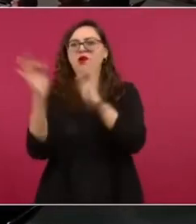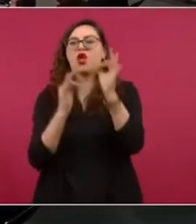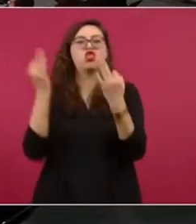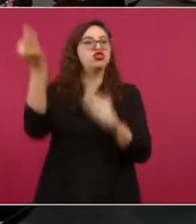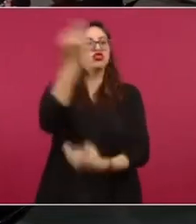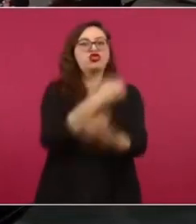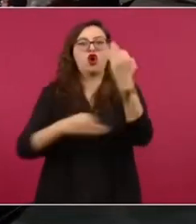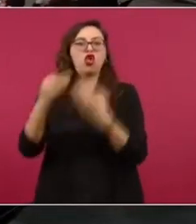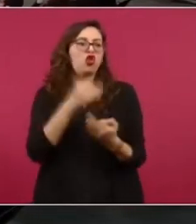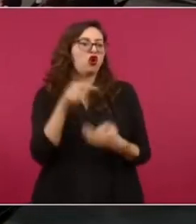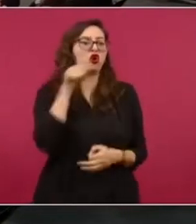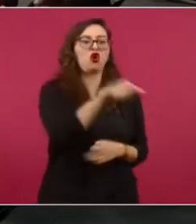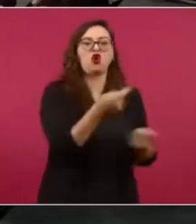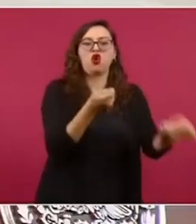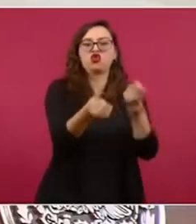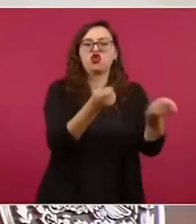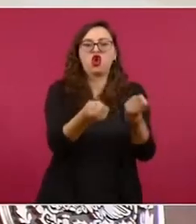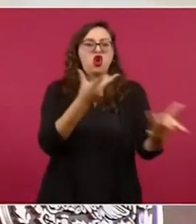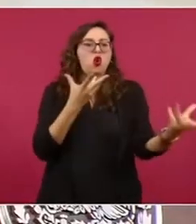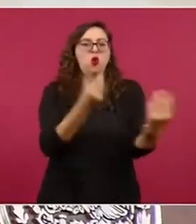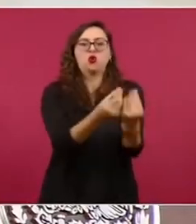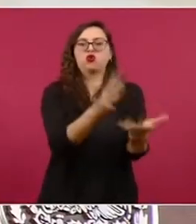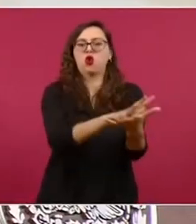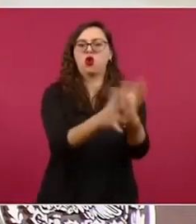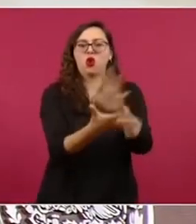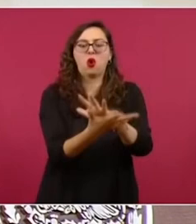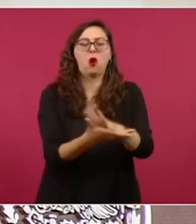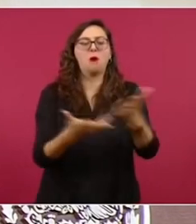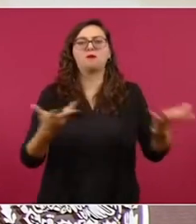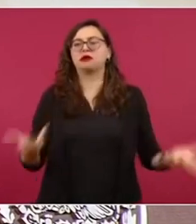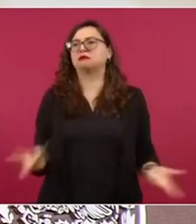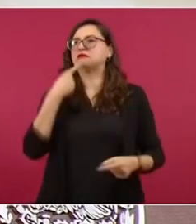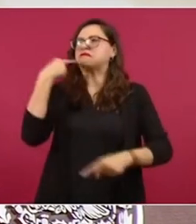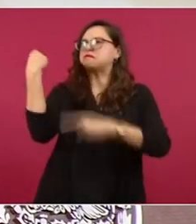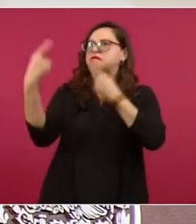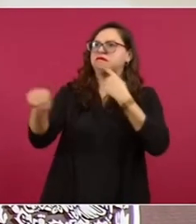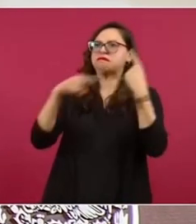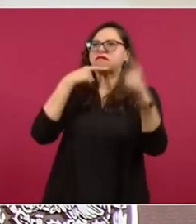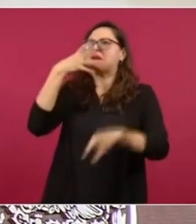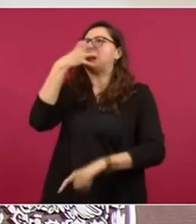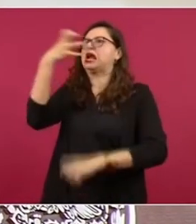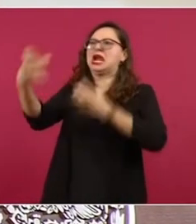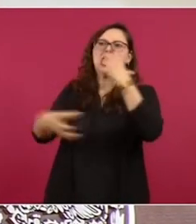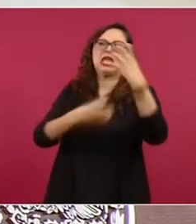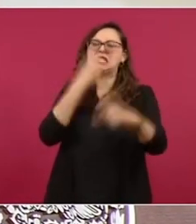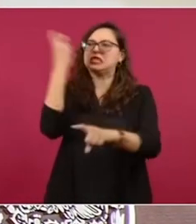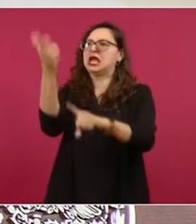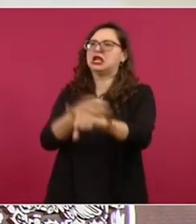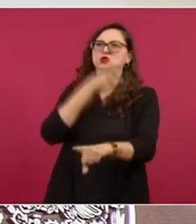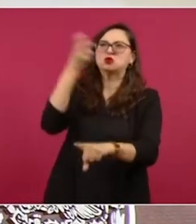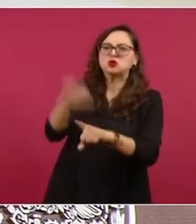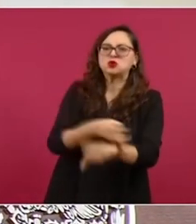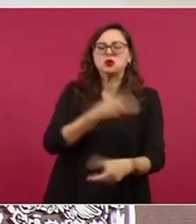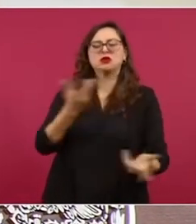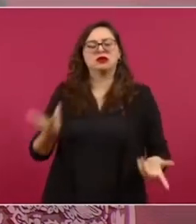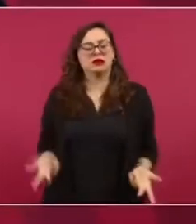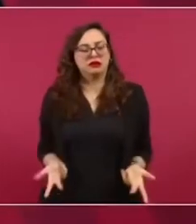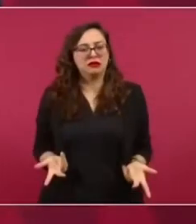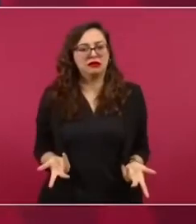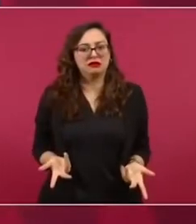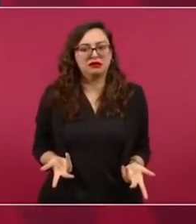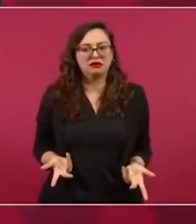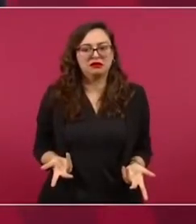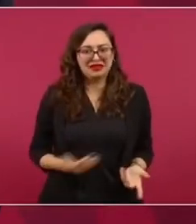información, denuncian, gritan, insultan, ni todavía quieren